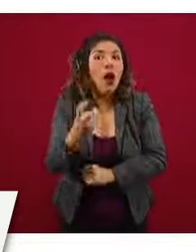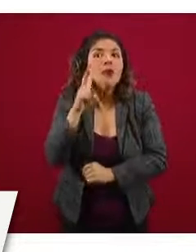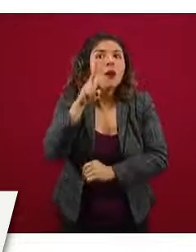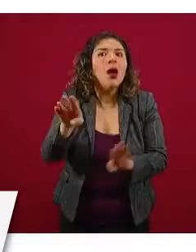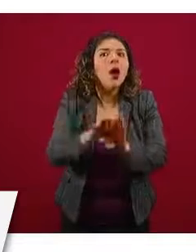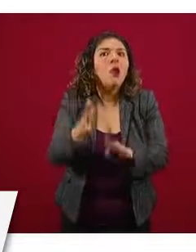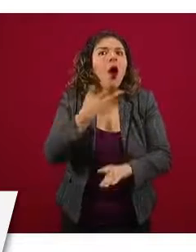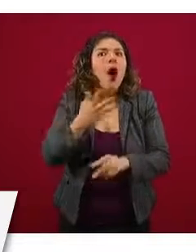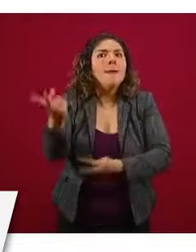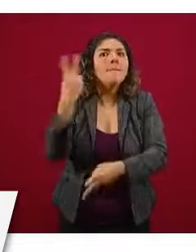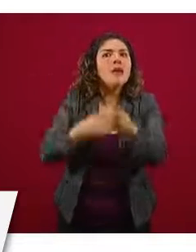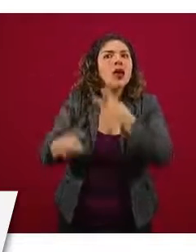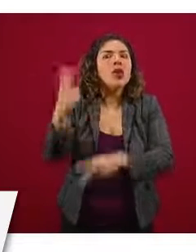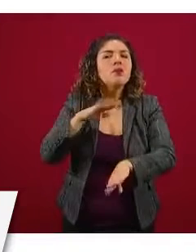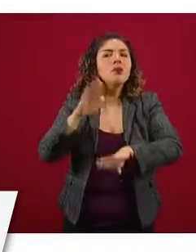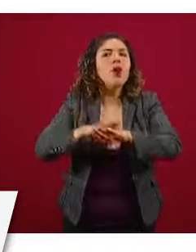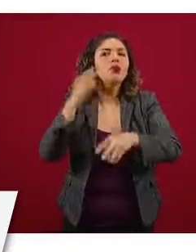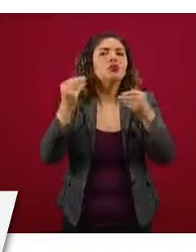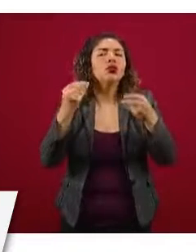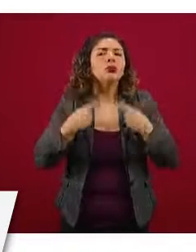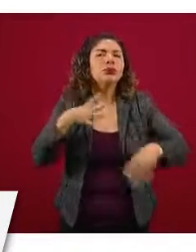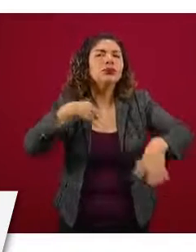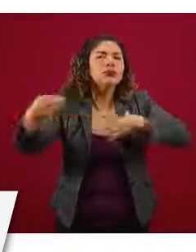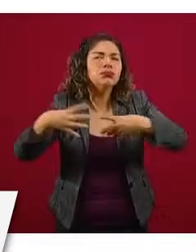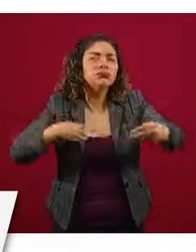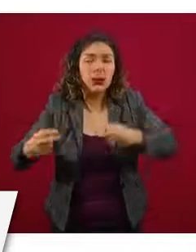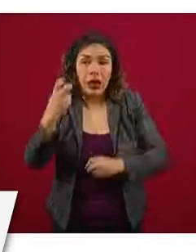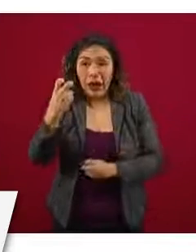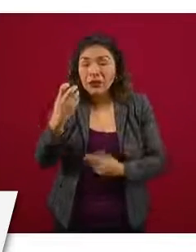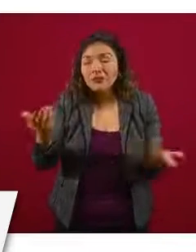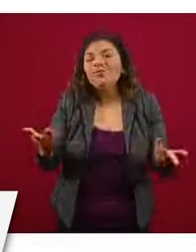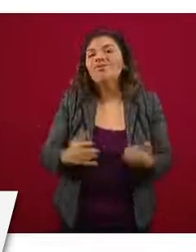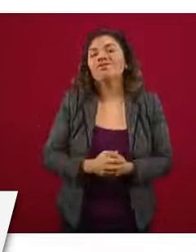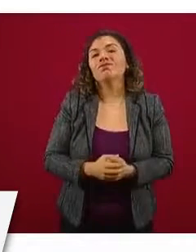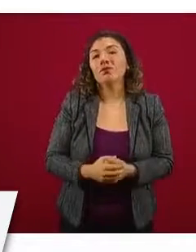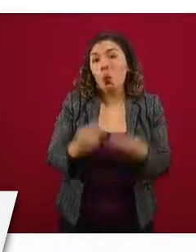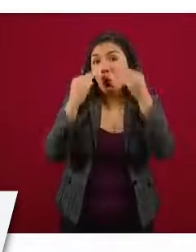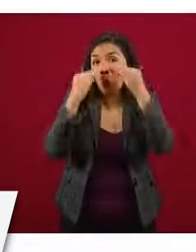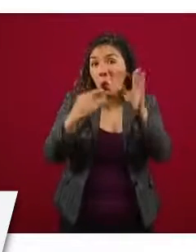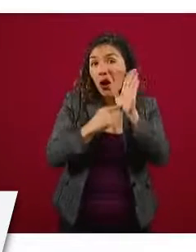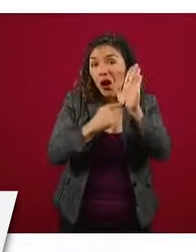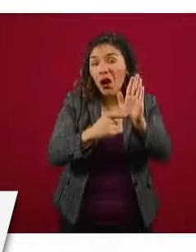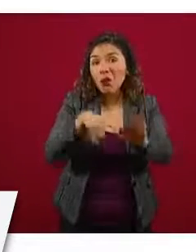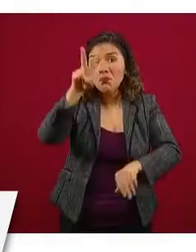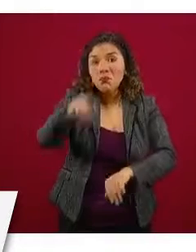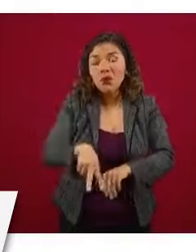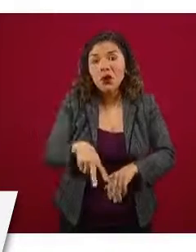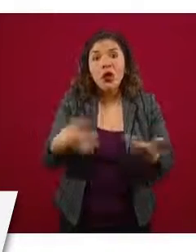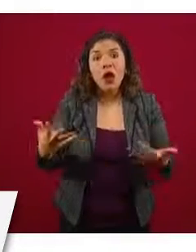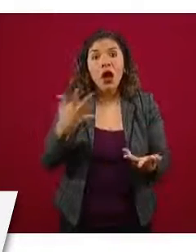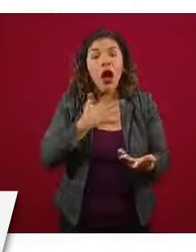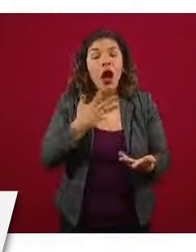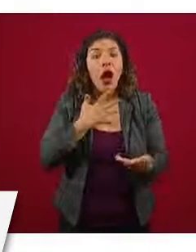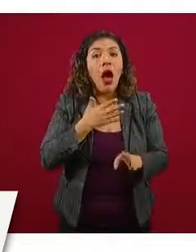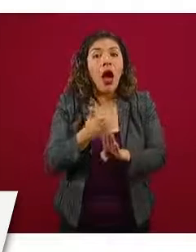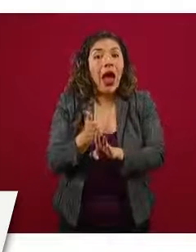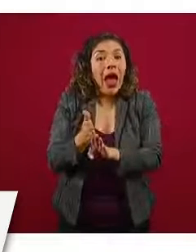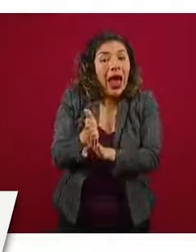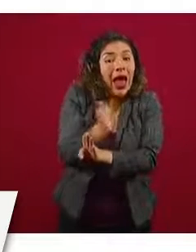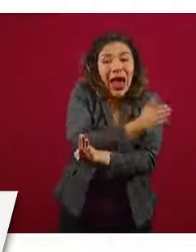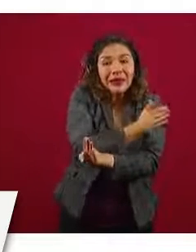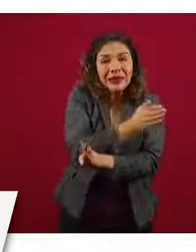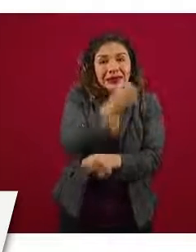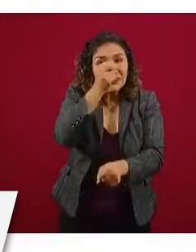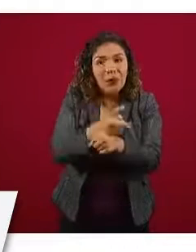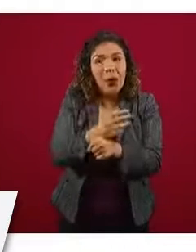destacado una y otra vez y mostrado la evidencia correspondiente cómo fue crítico haber abordado esta epidemia de